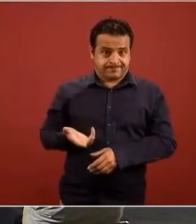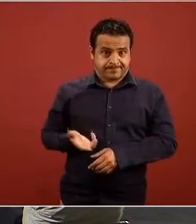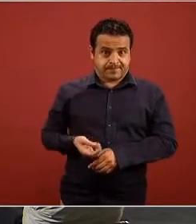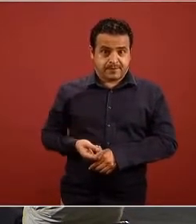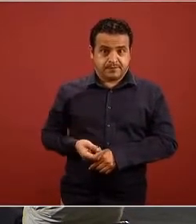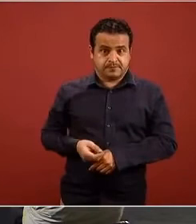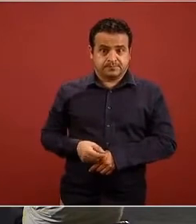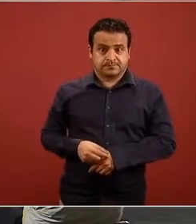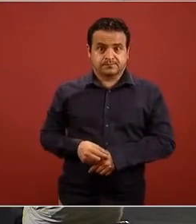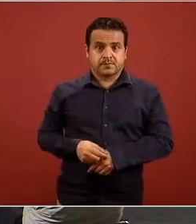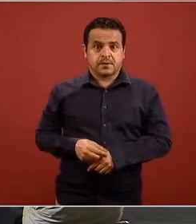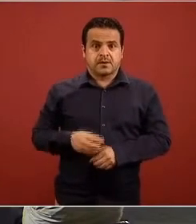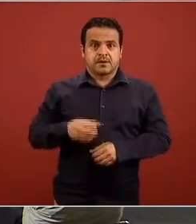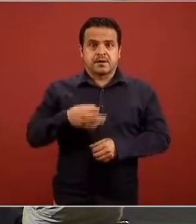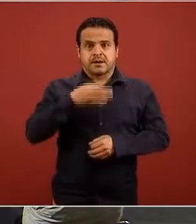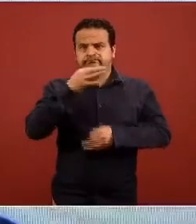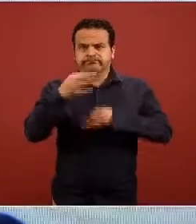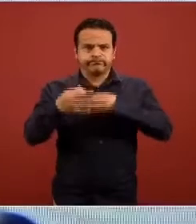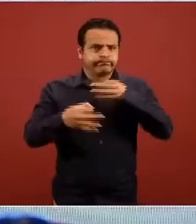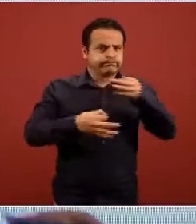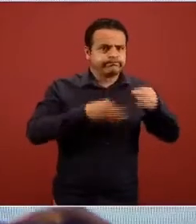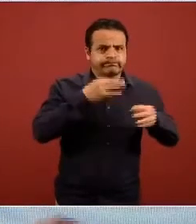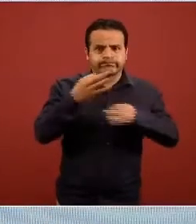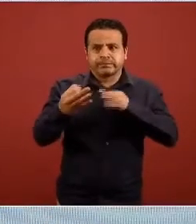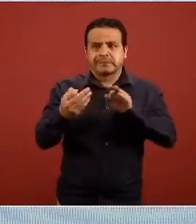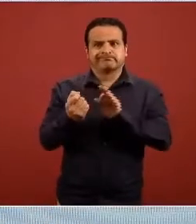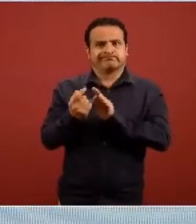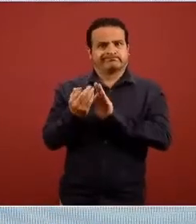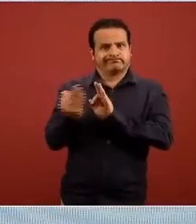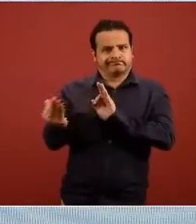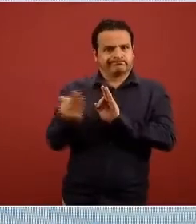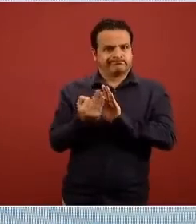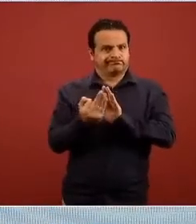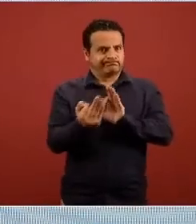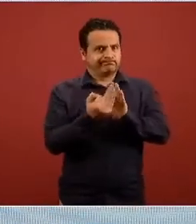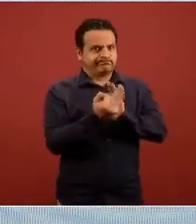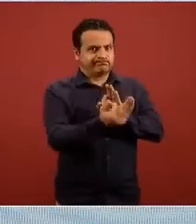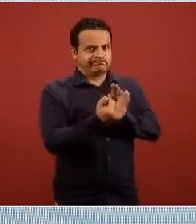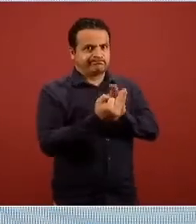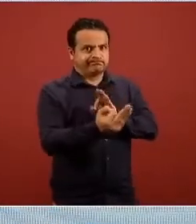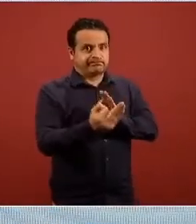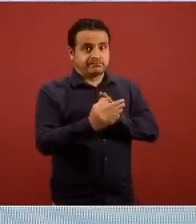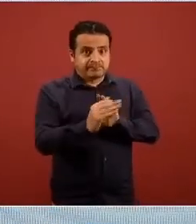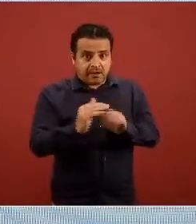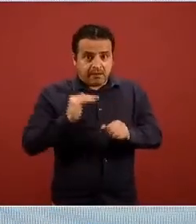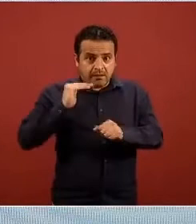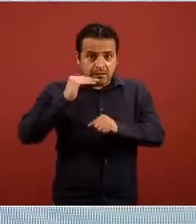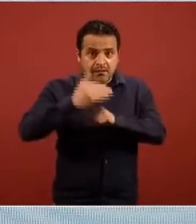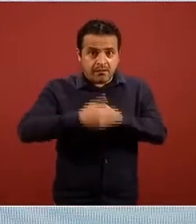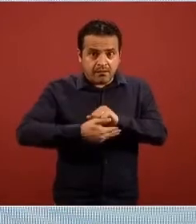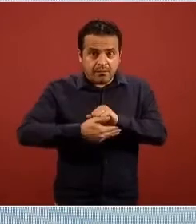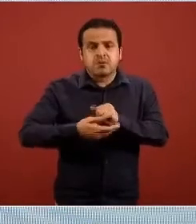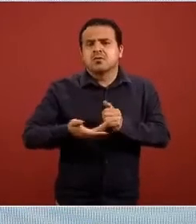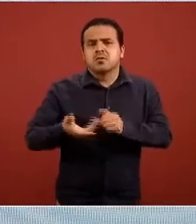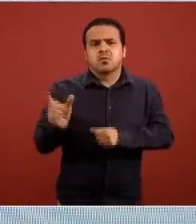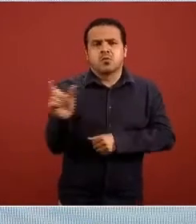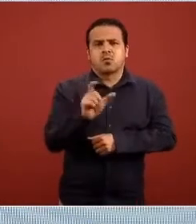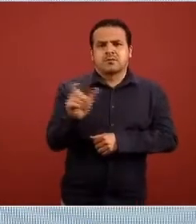jornada nacional de sana distancia se estipuló que concluiría el domingo 19 de abril